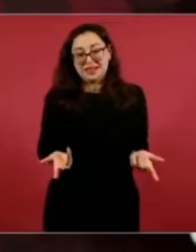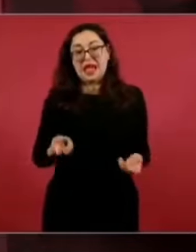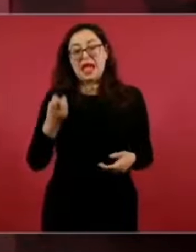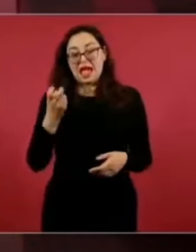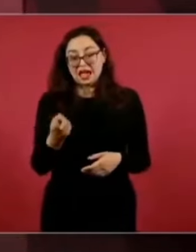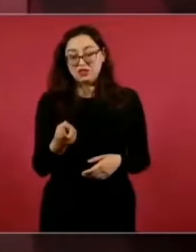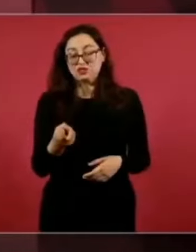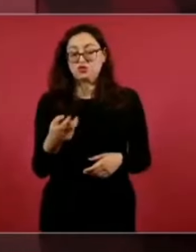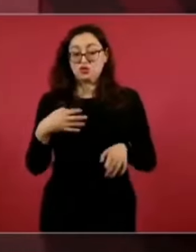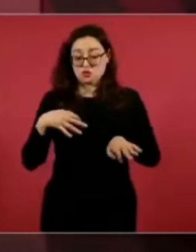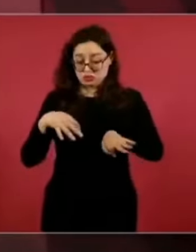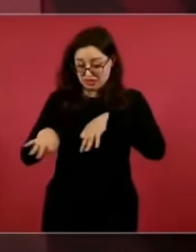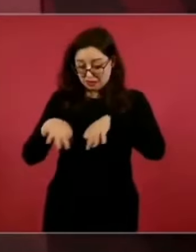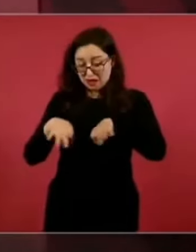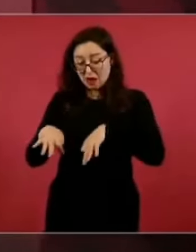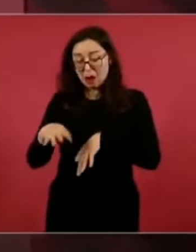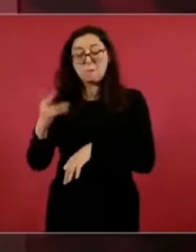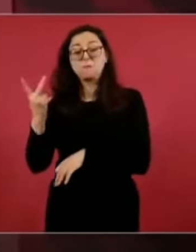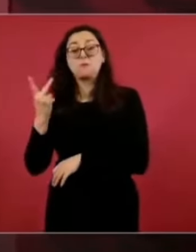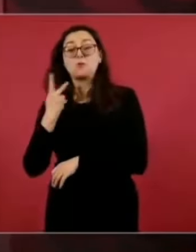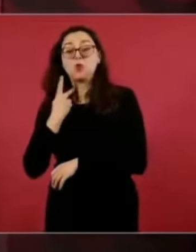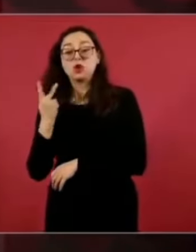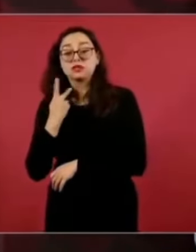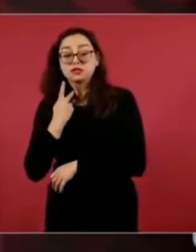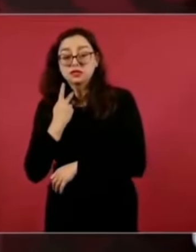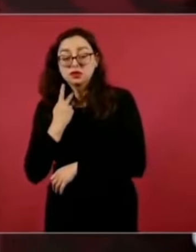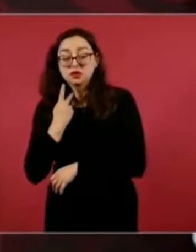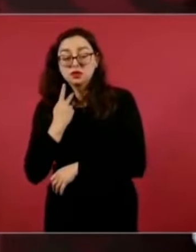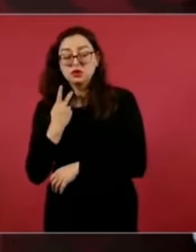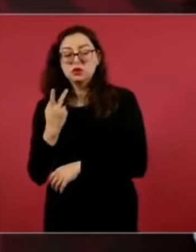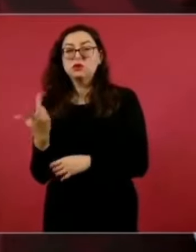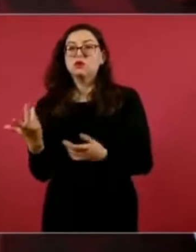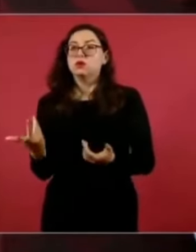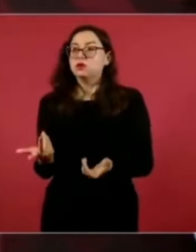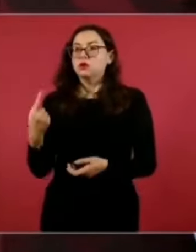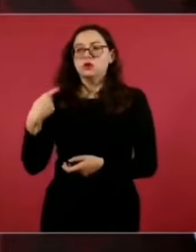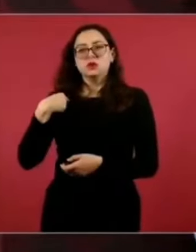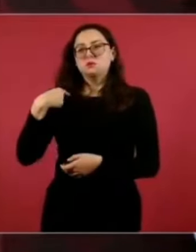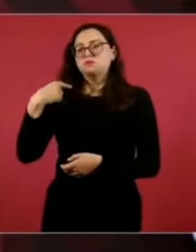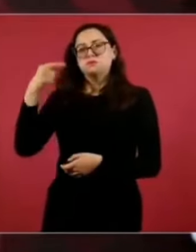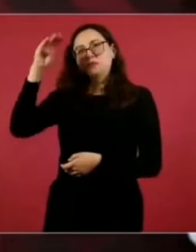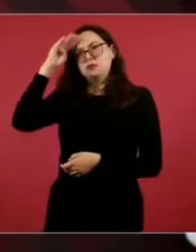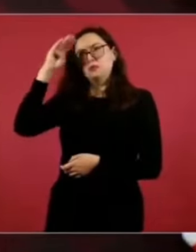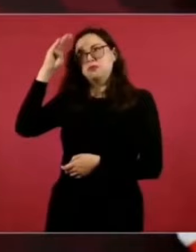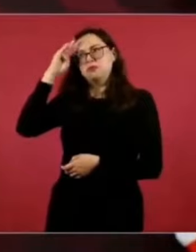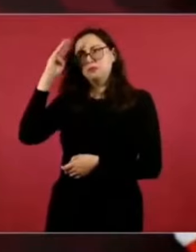el oficio del político, político, porque